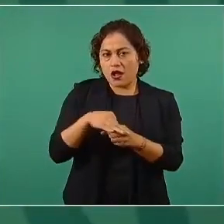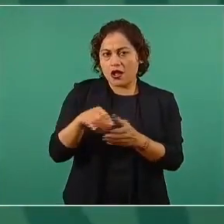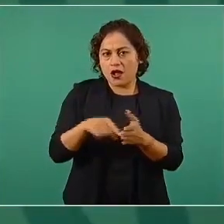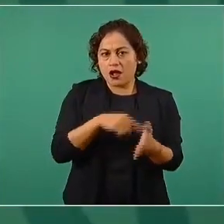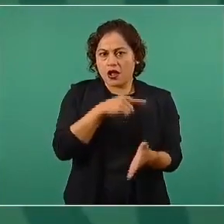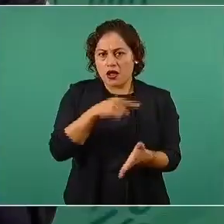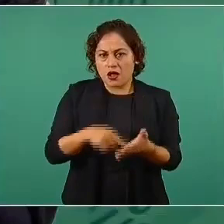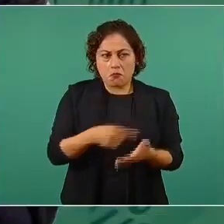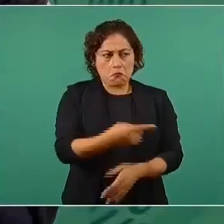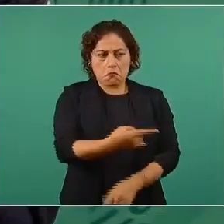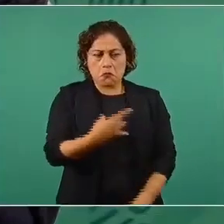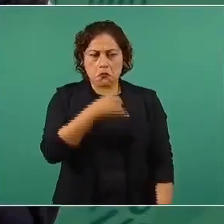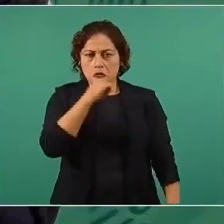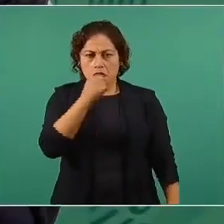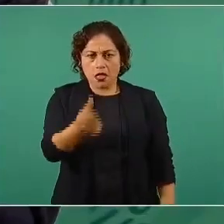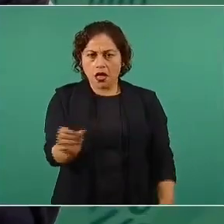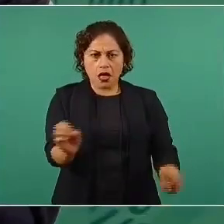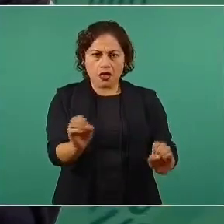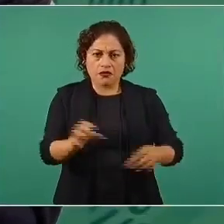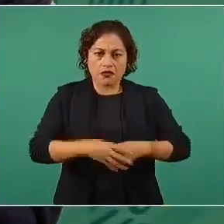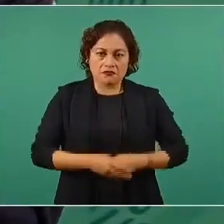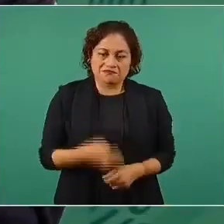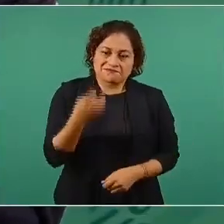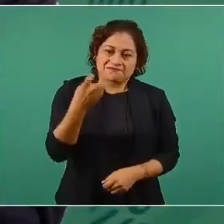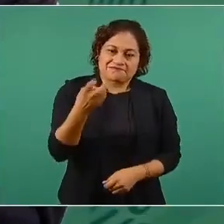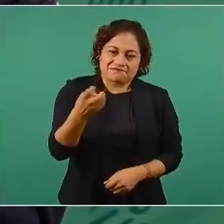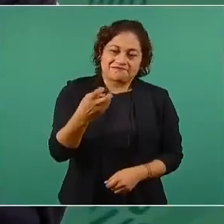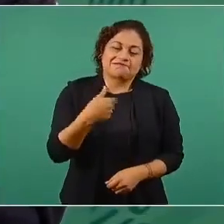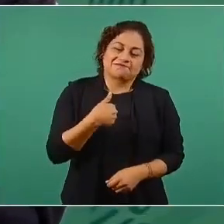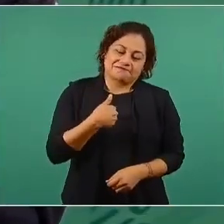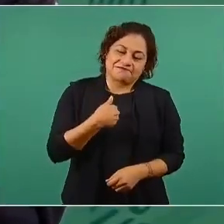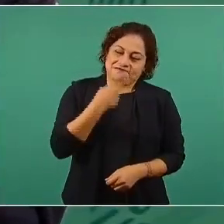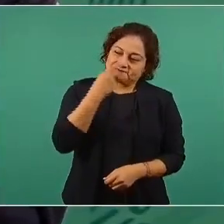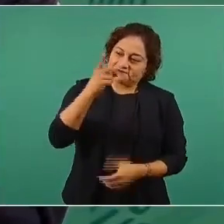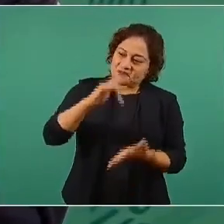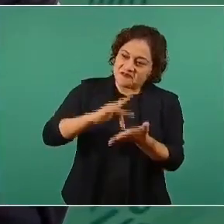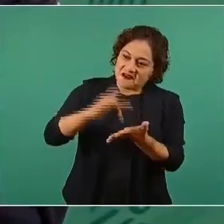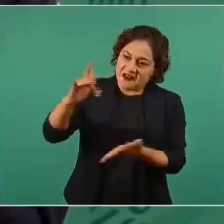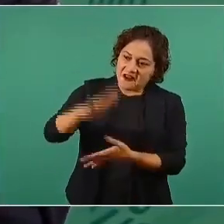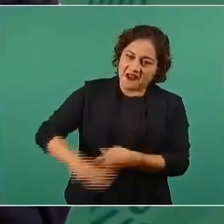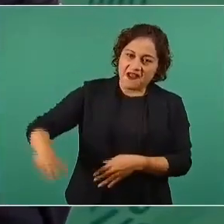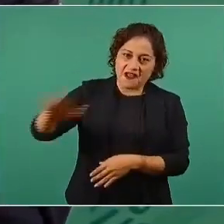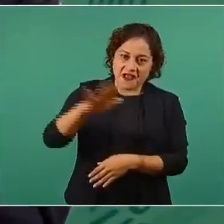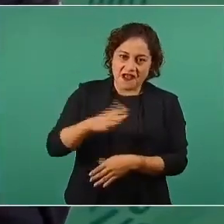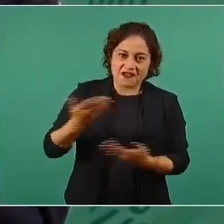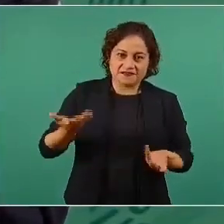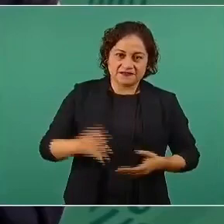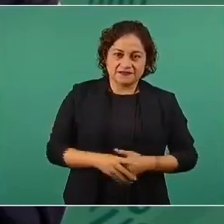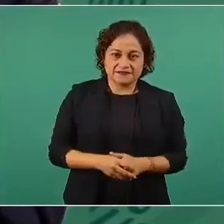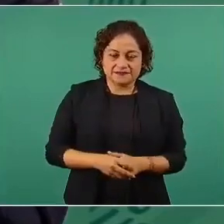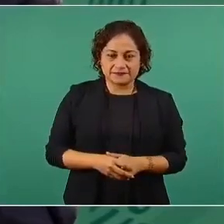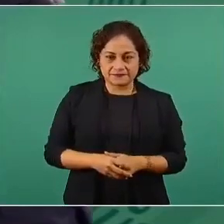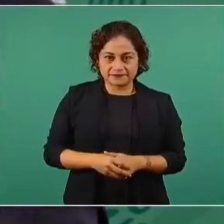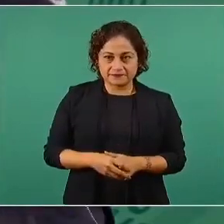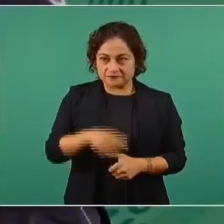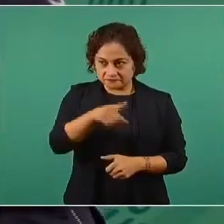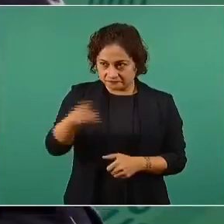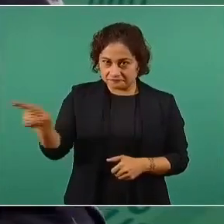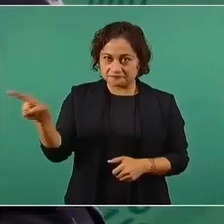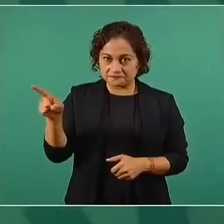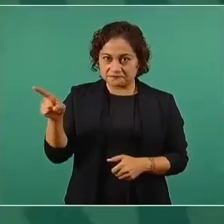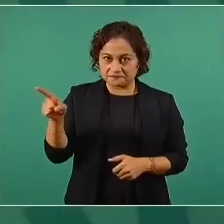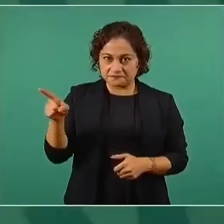y yo agradezco y mucho a la gente que no se dejó